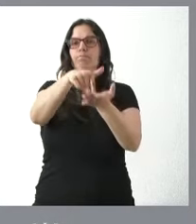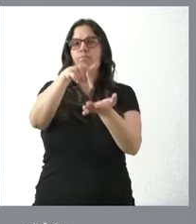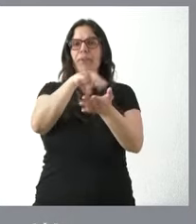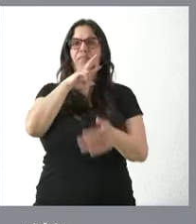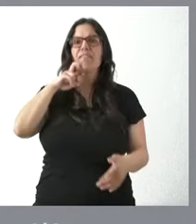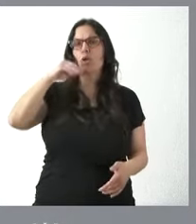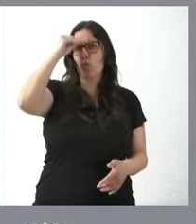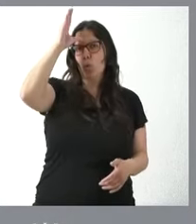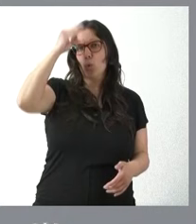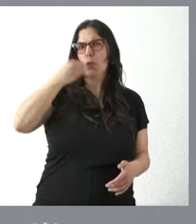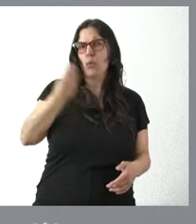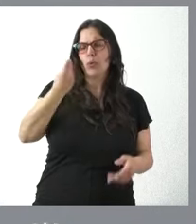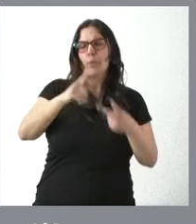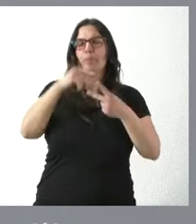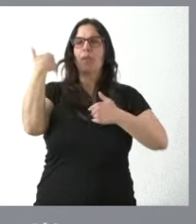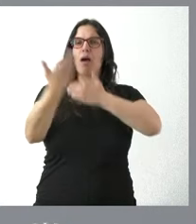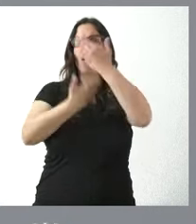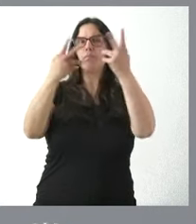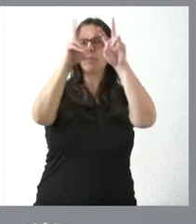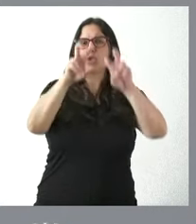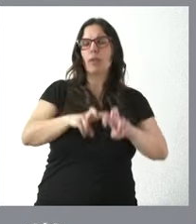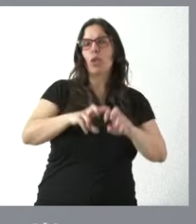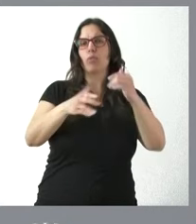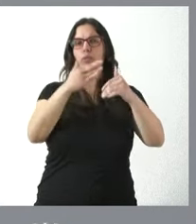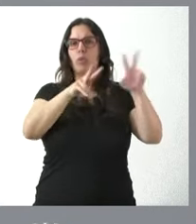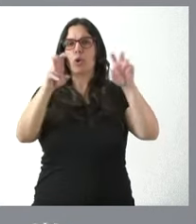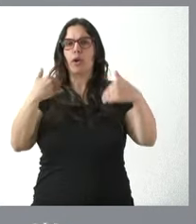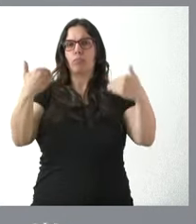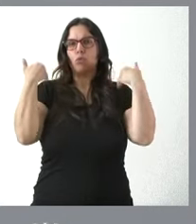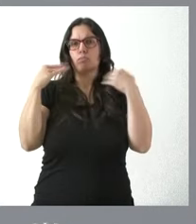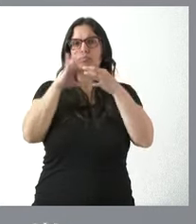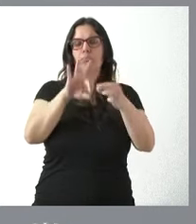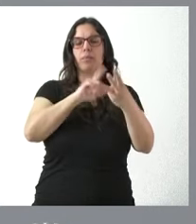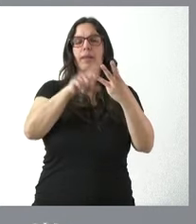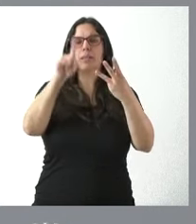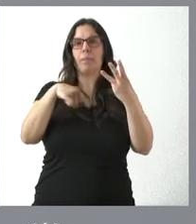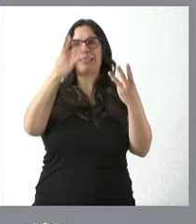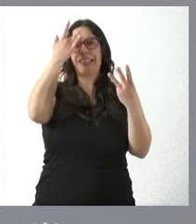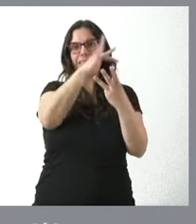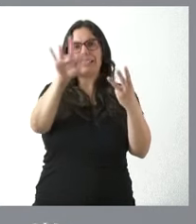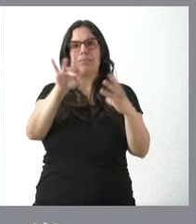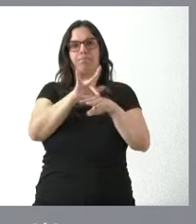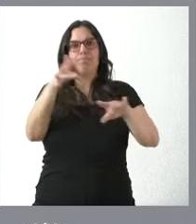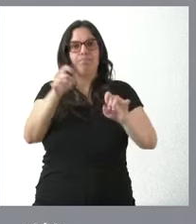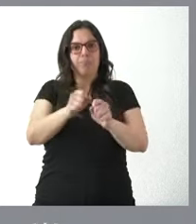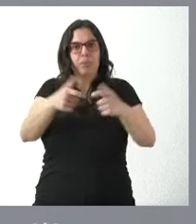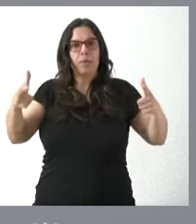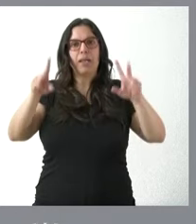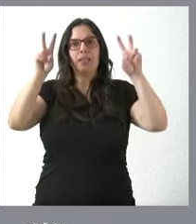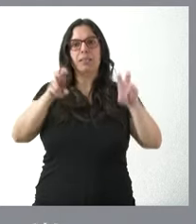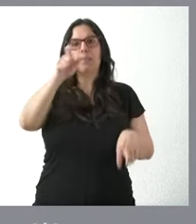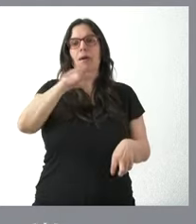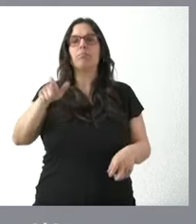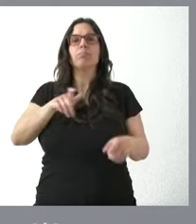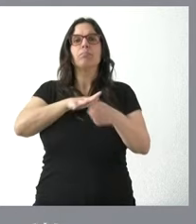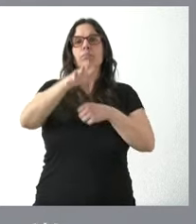conocimiento, avanzar hacia una investigación e innovación responsable y aumentar la sensibilización acerca de los activos intelectuales en el ámbito de la